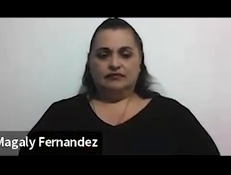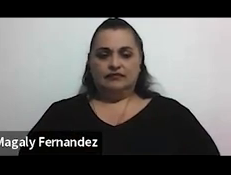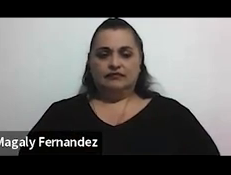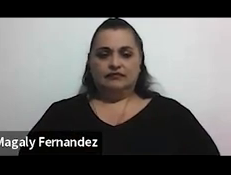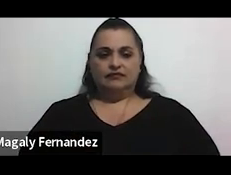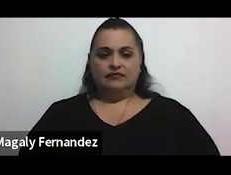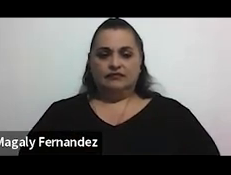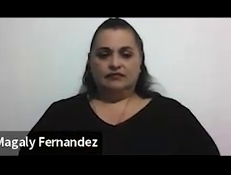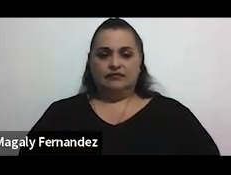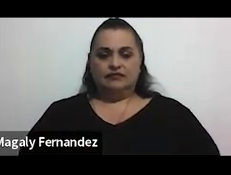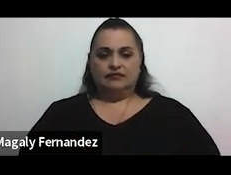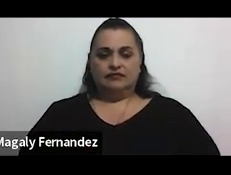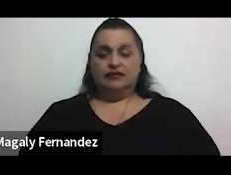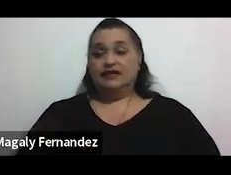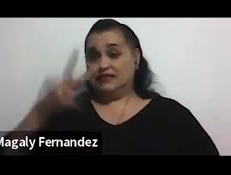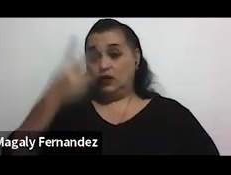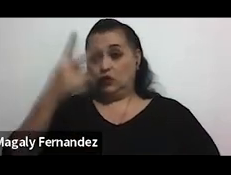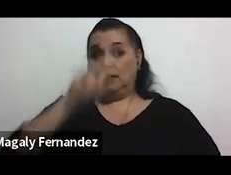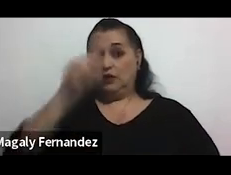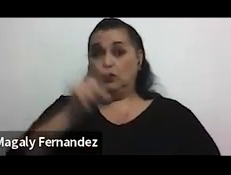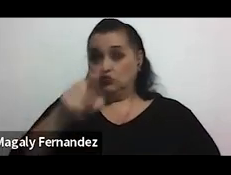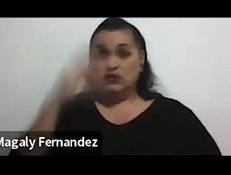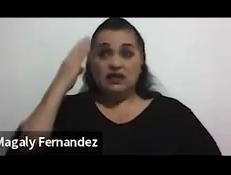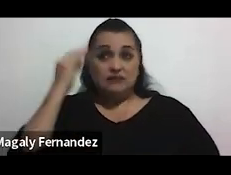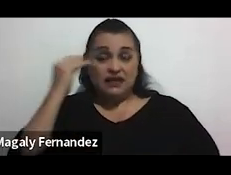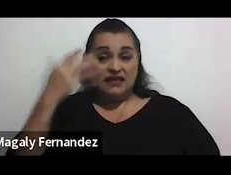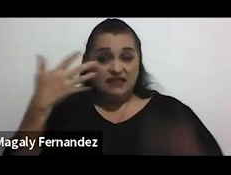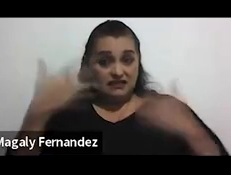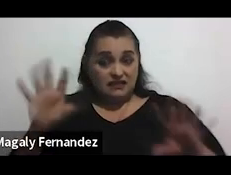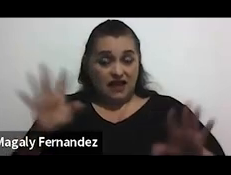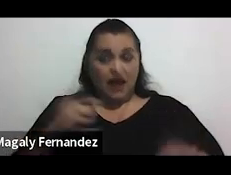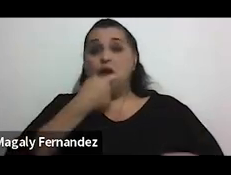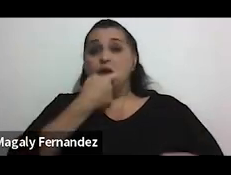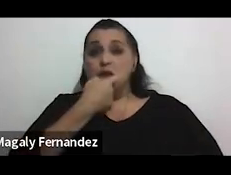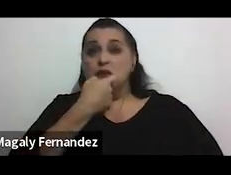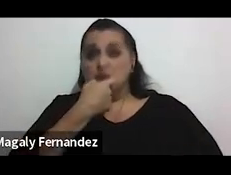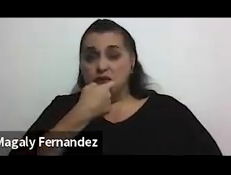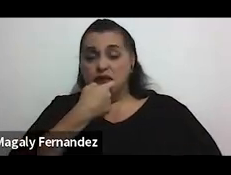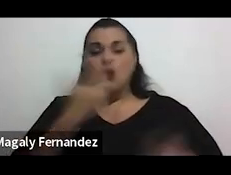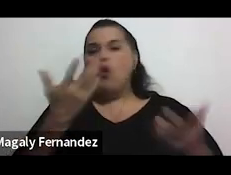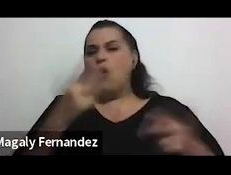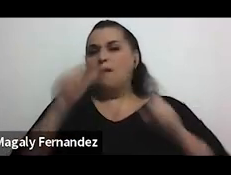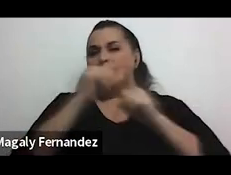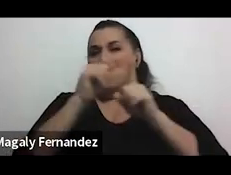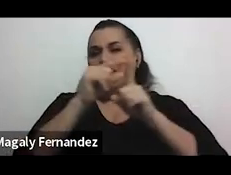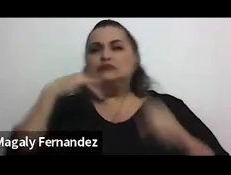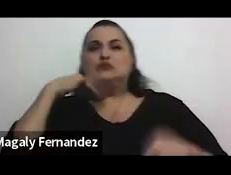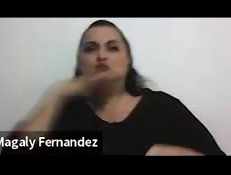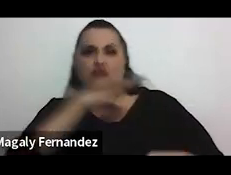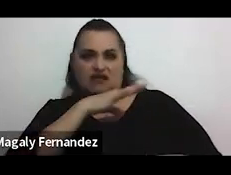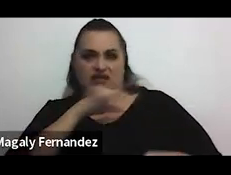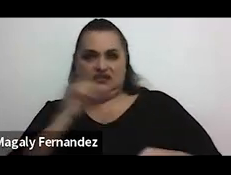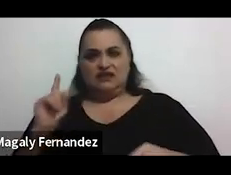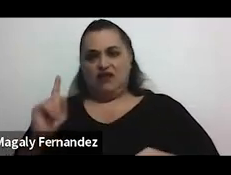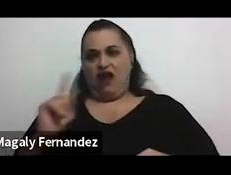Bueno, y la segunda pregunta es, ¿he experimentado silbidos o gestos obscenos cuando voy